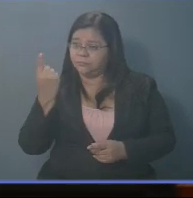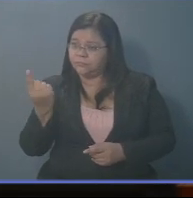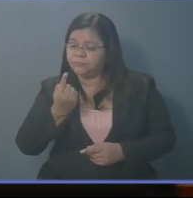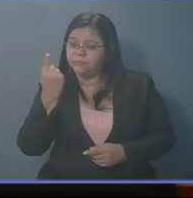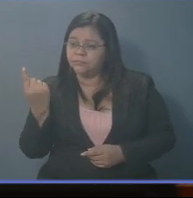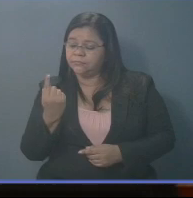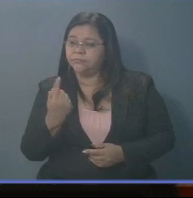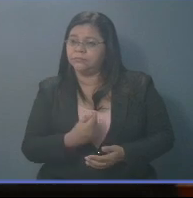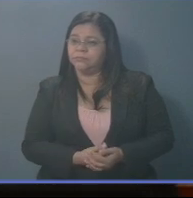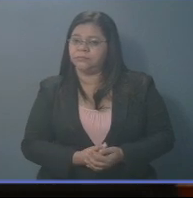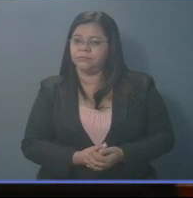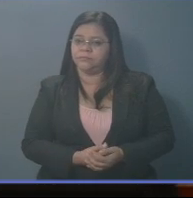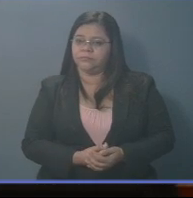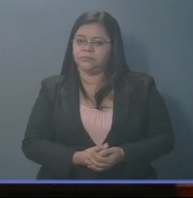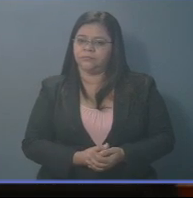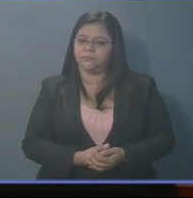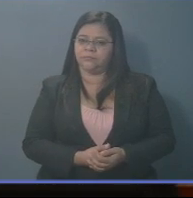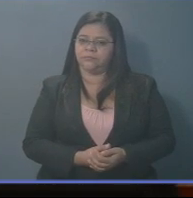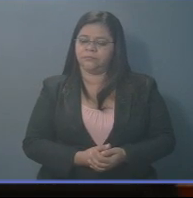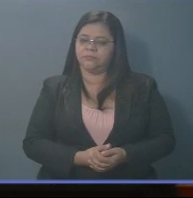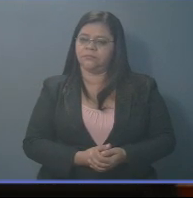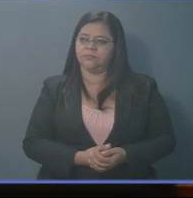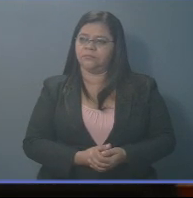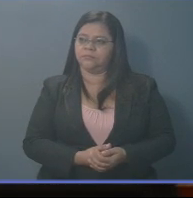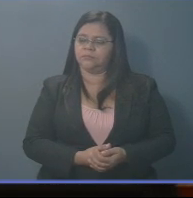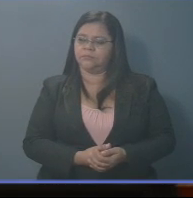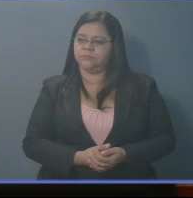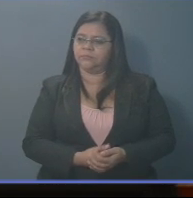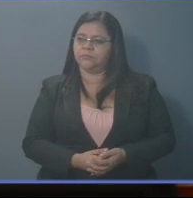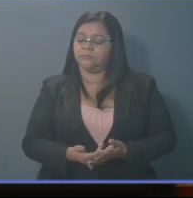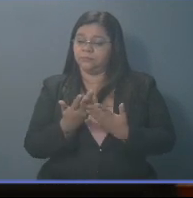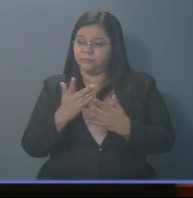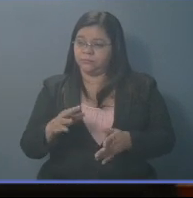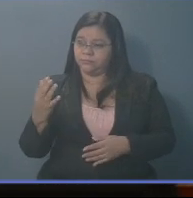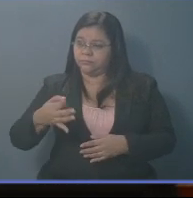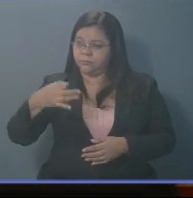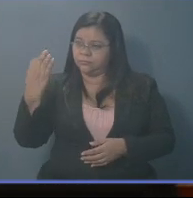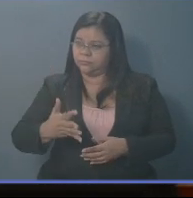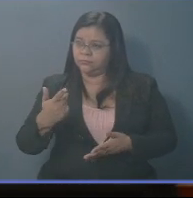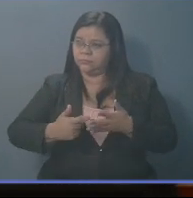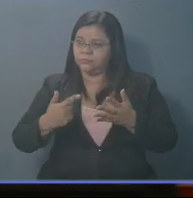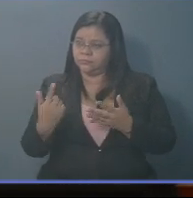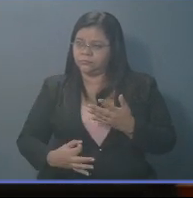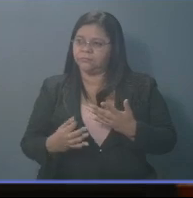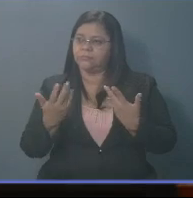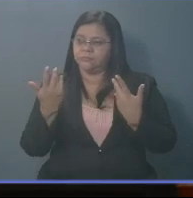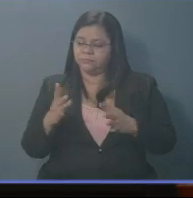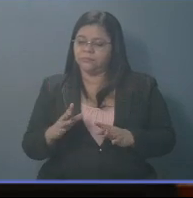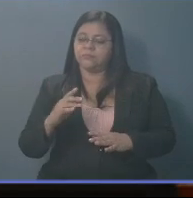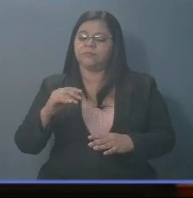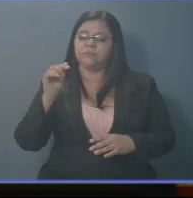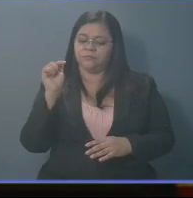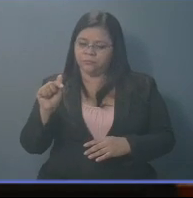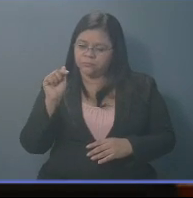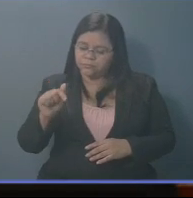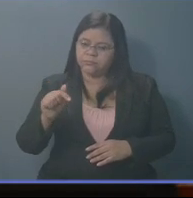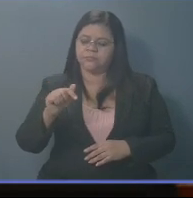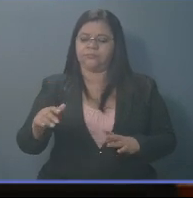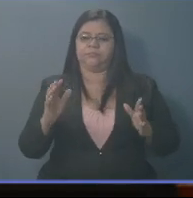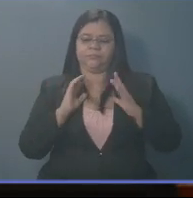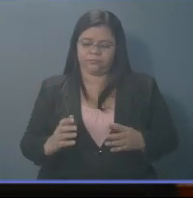hasta la ratificación de esta ley quede en manos del Ejecutivo.